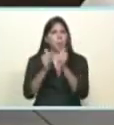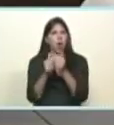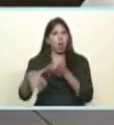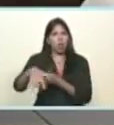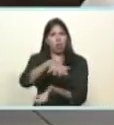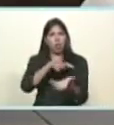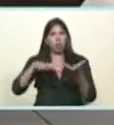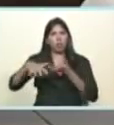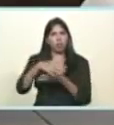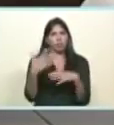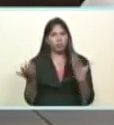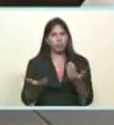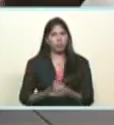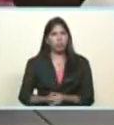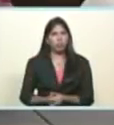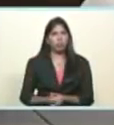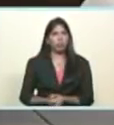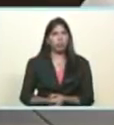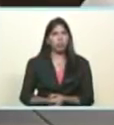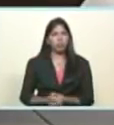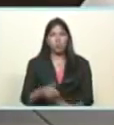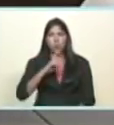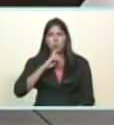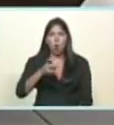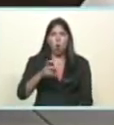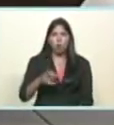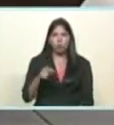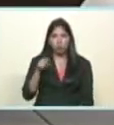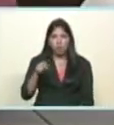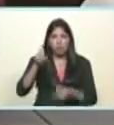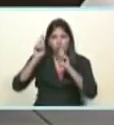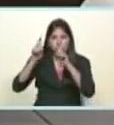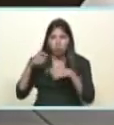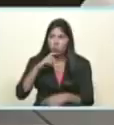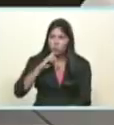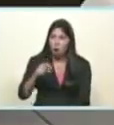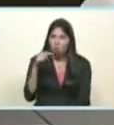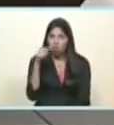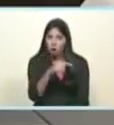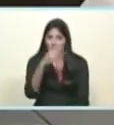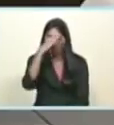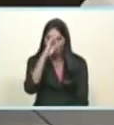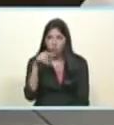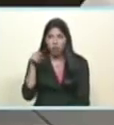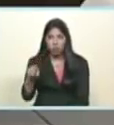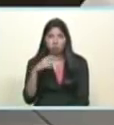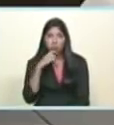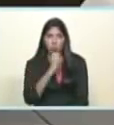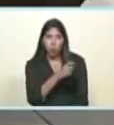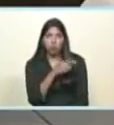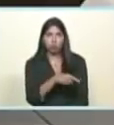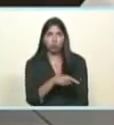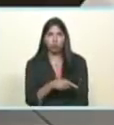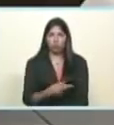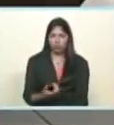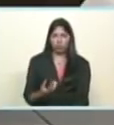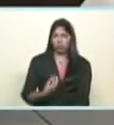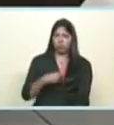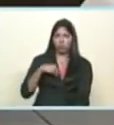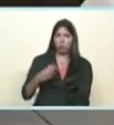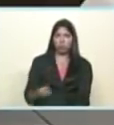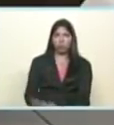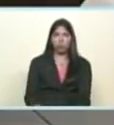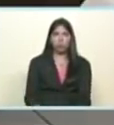genera generación, valga la expresión, de odio. El discurso del embajador de los Estados Unidos, así como el